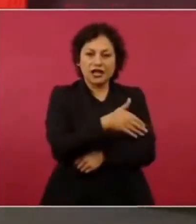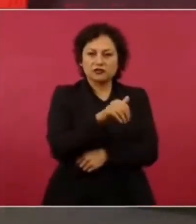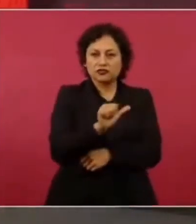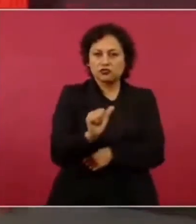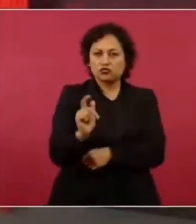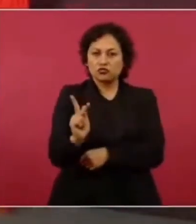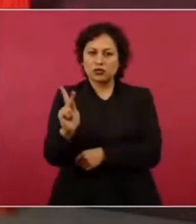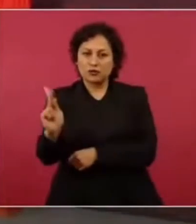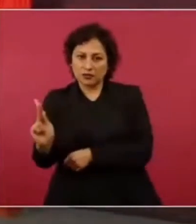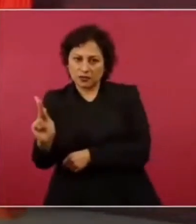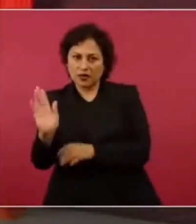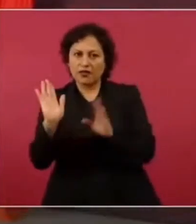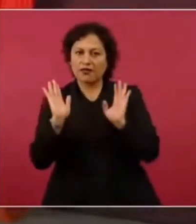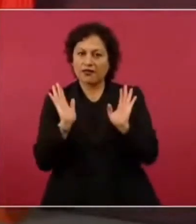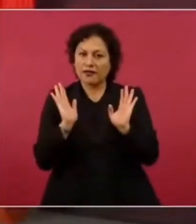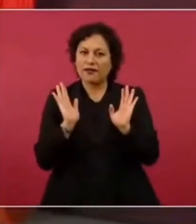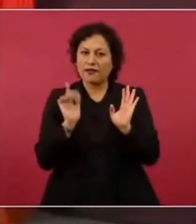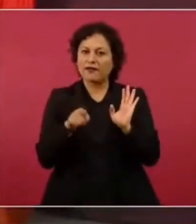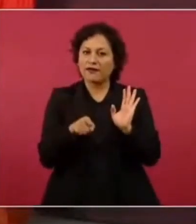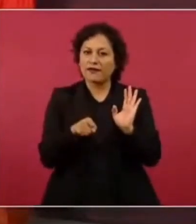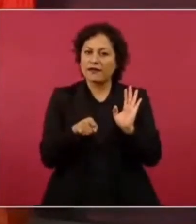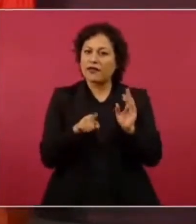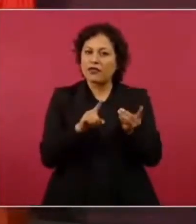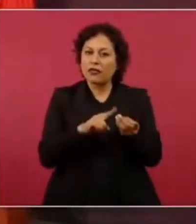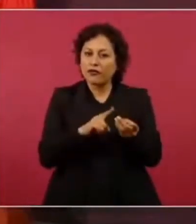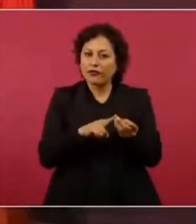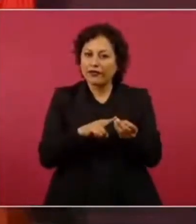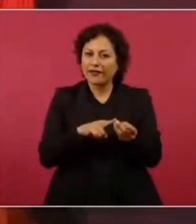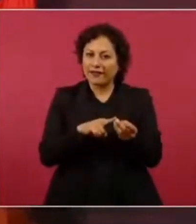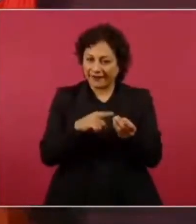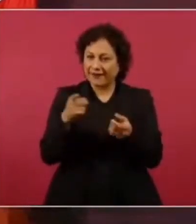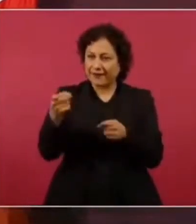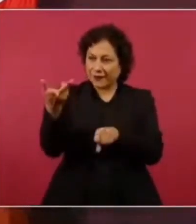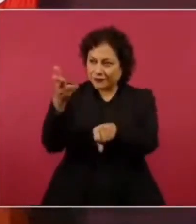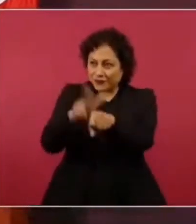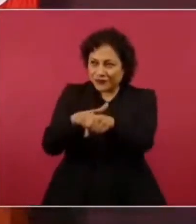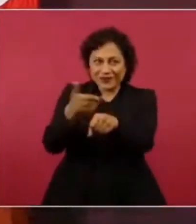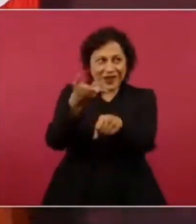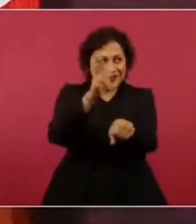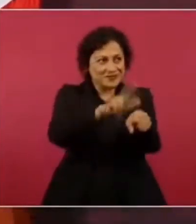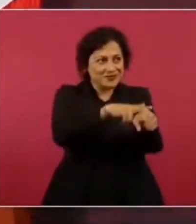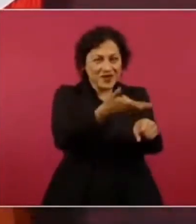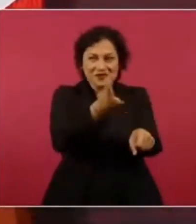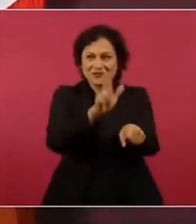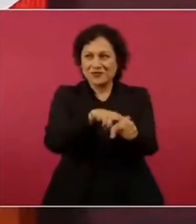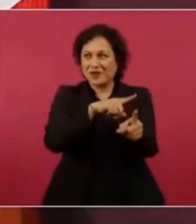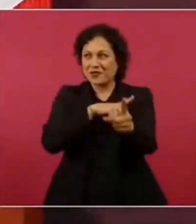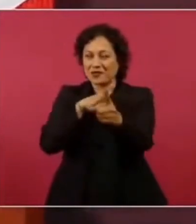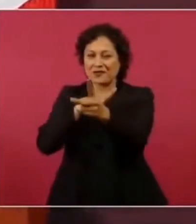hospitales que resultan onerosos